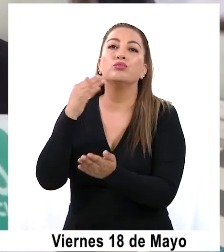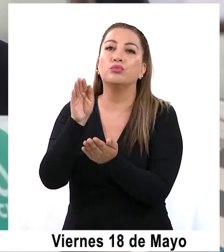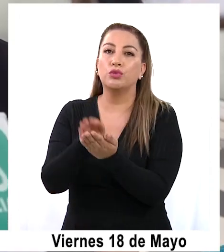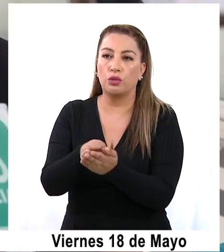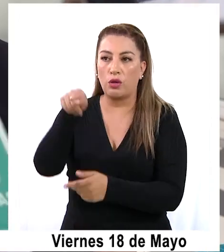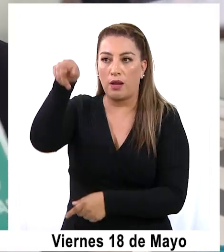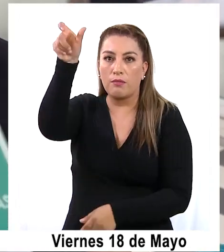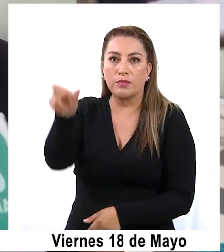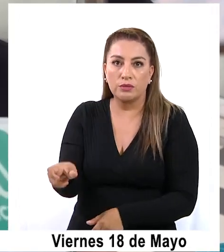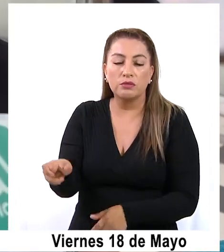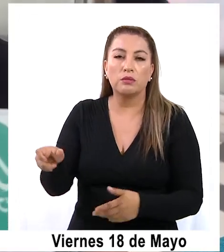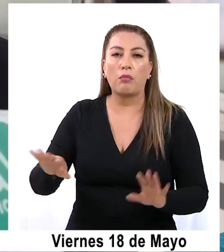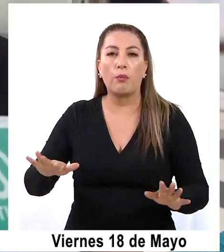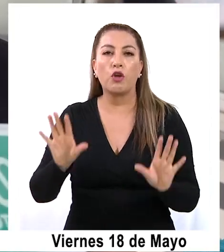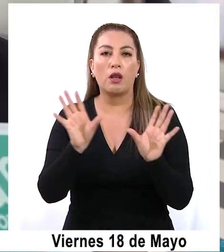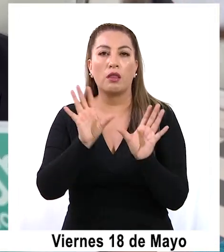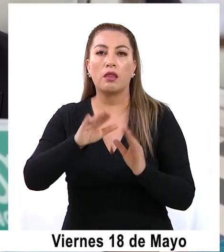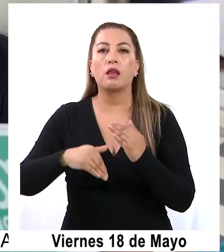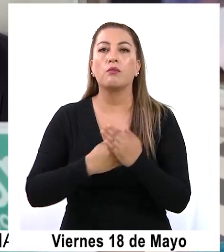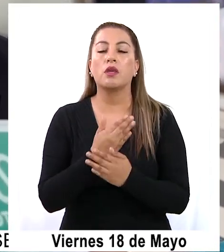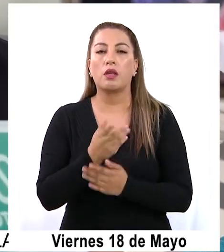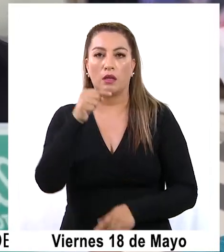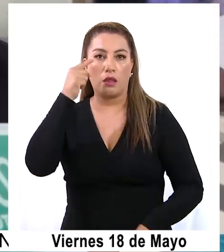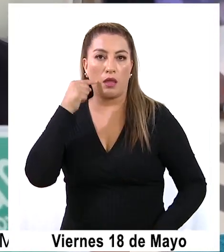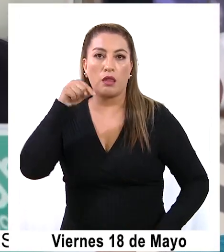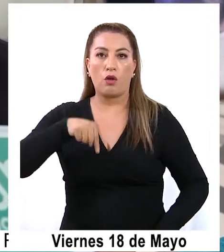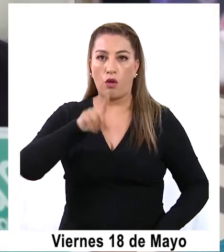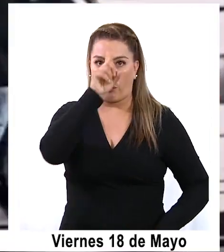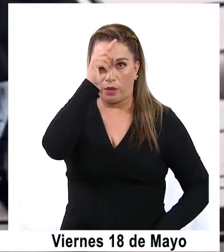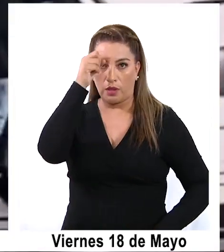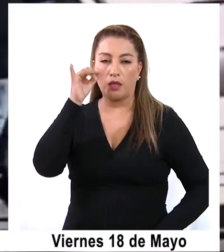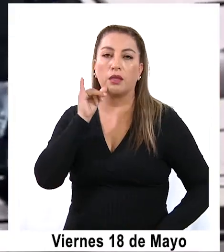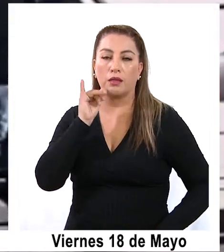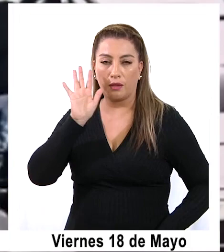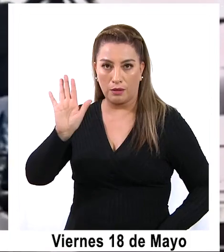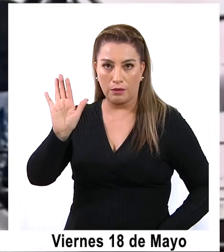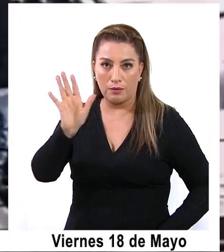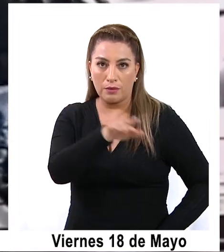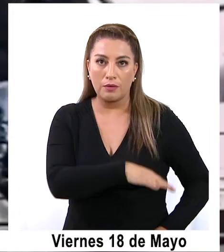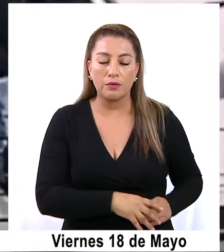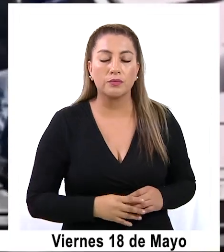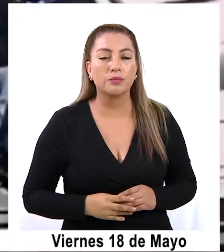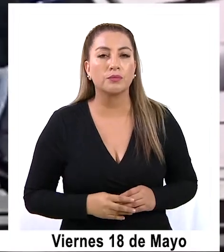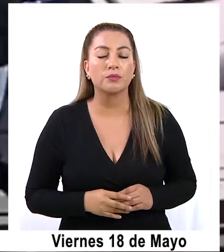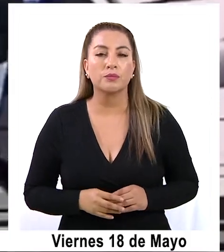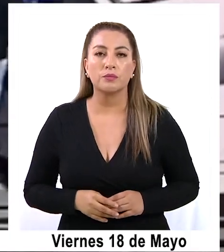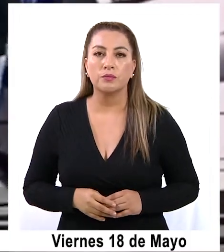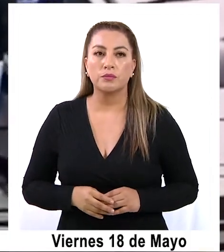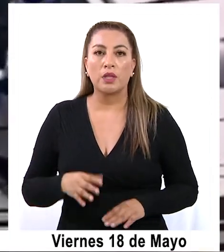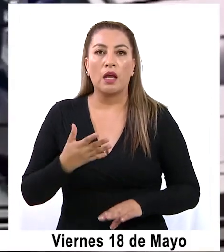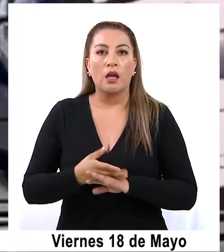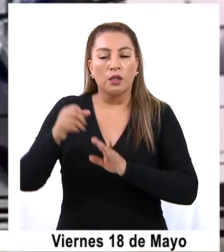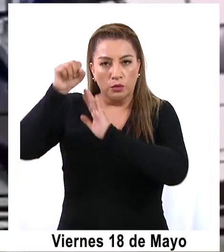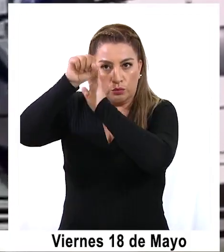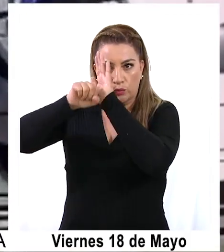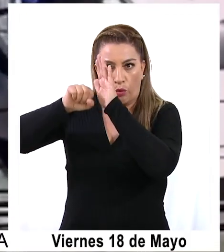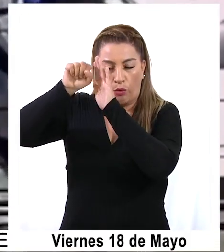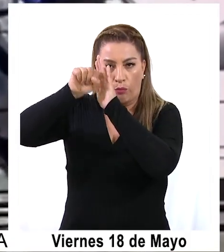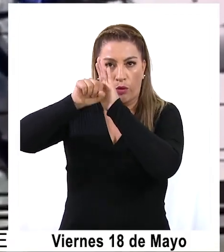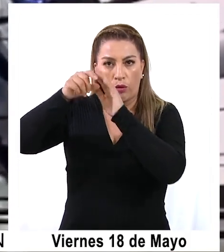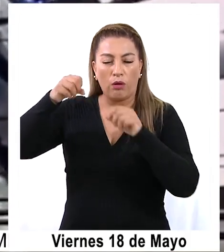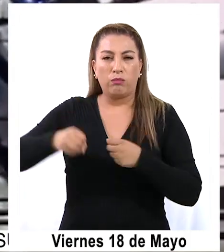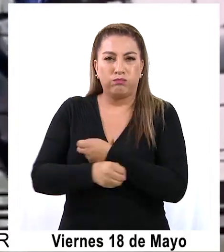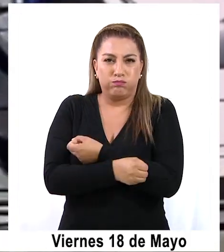fallecimiento de esta persona a eso de las 10 de la mañana del día de hoy en el Hospital Regional de Iquique. De acuerdo a un video que circuló